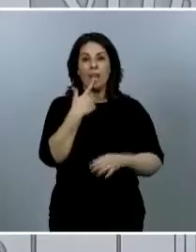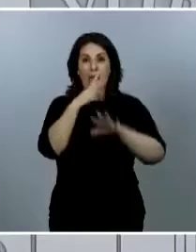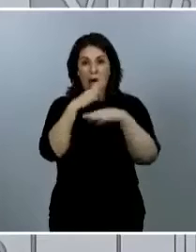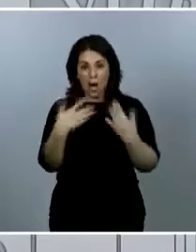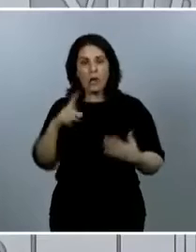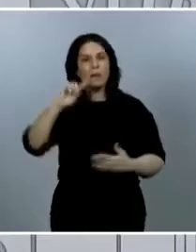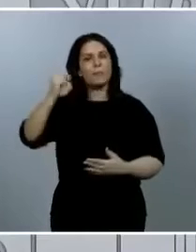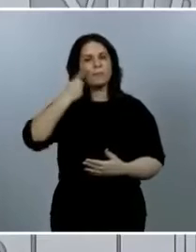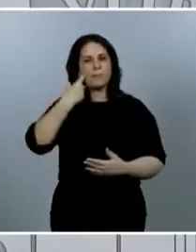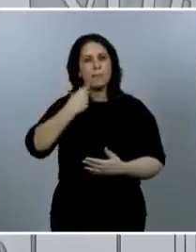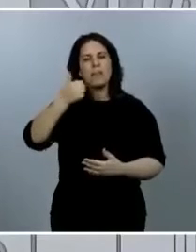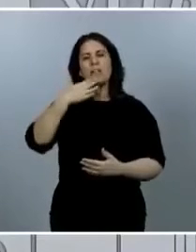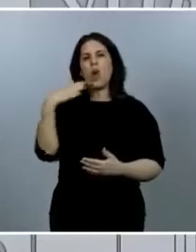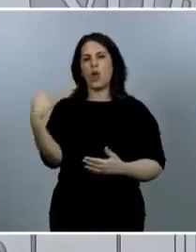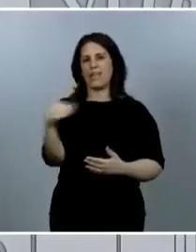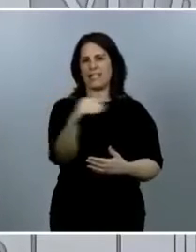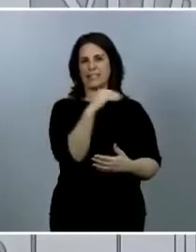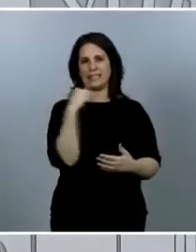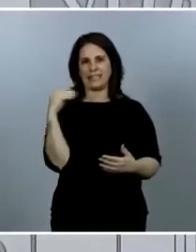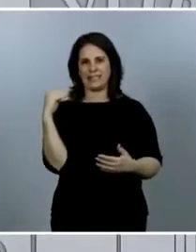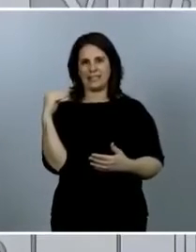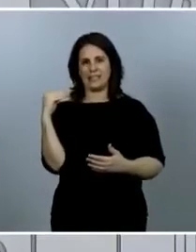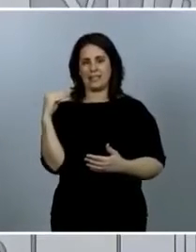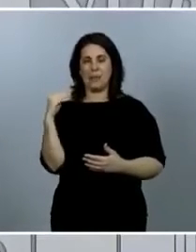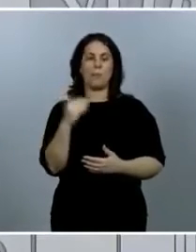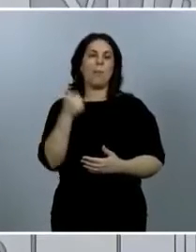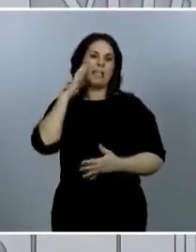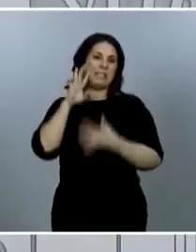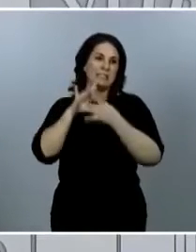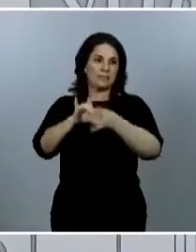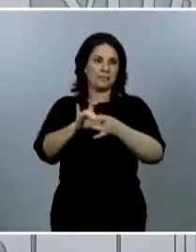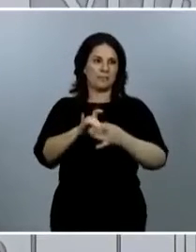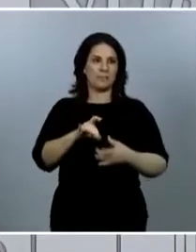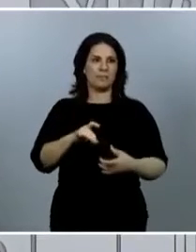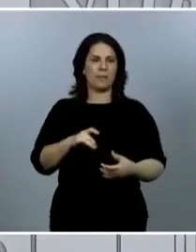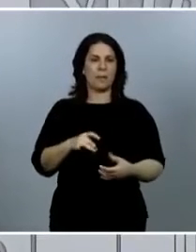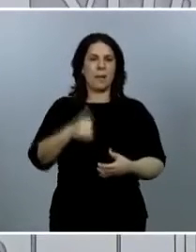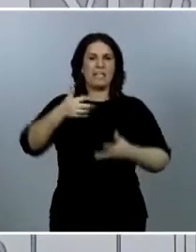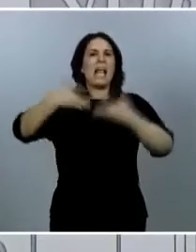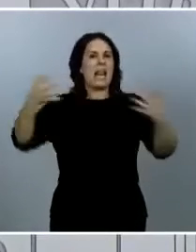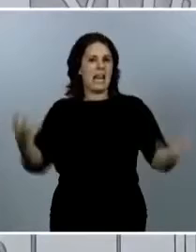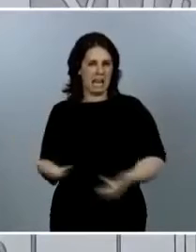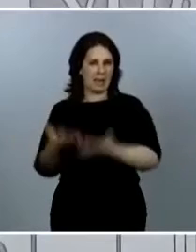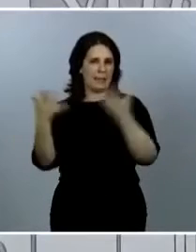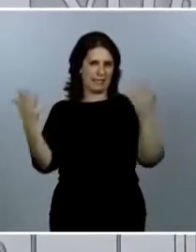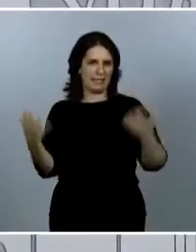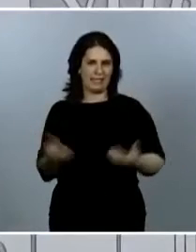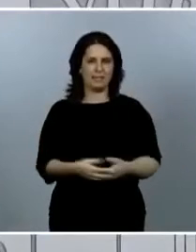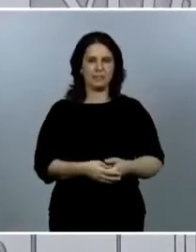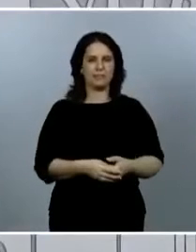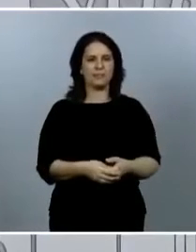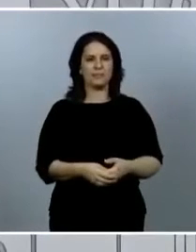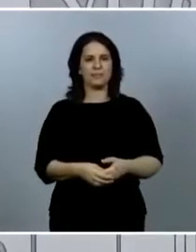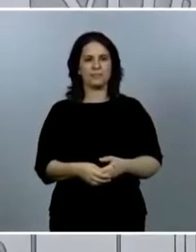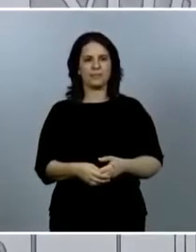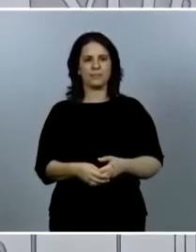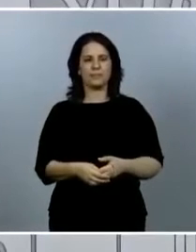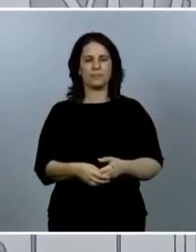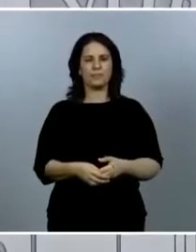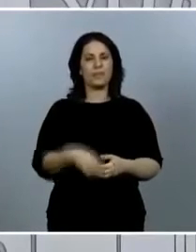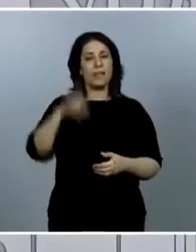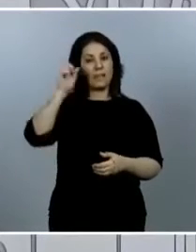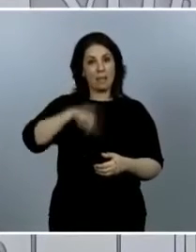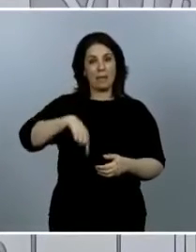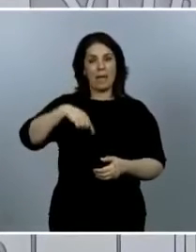está probablemente asociado a que estamos detectando casos más leves de los que teníamos antes. Además, sabemos que en este periodo,